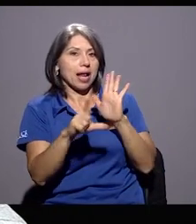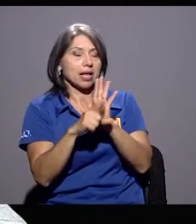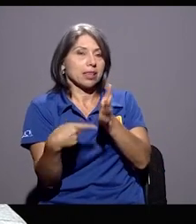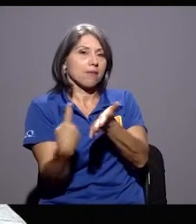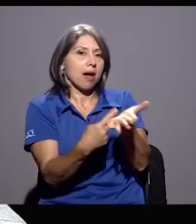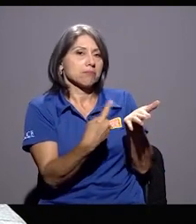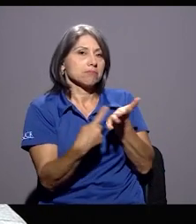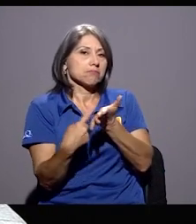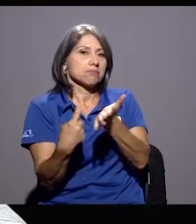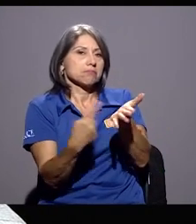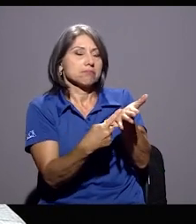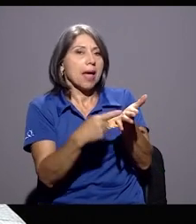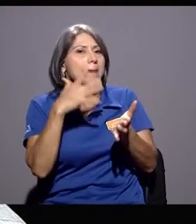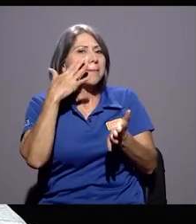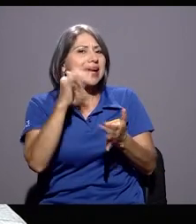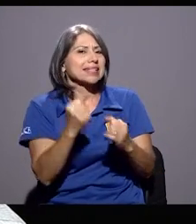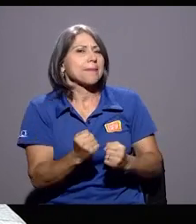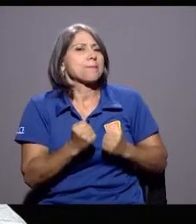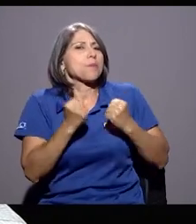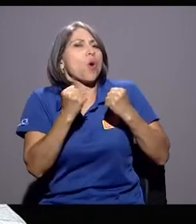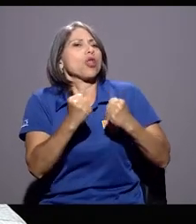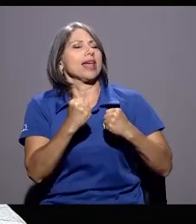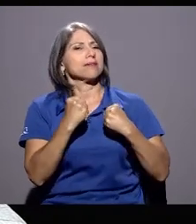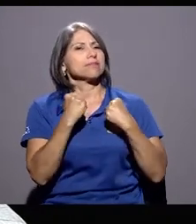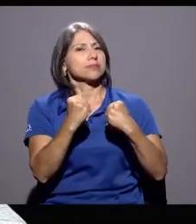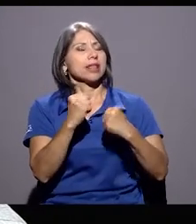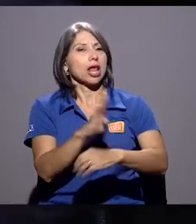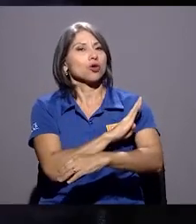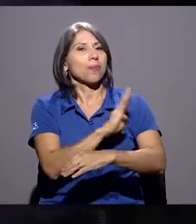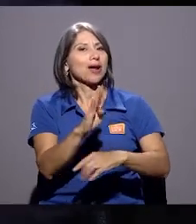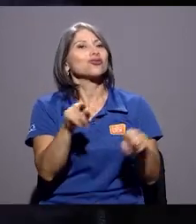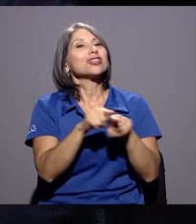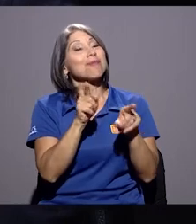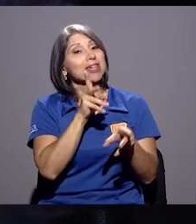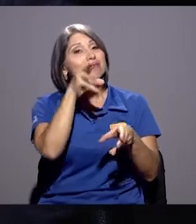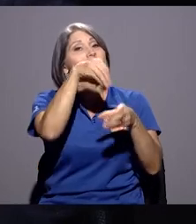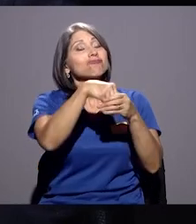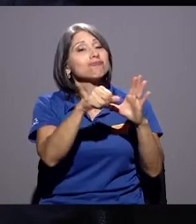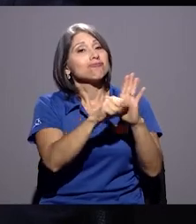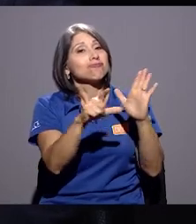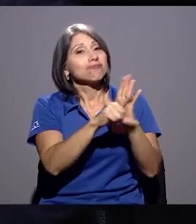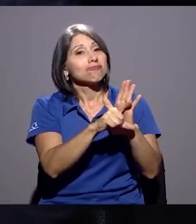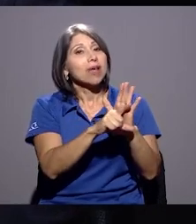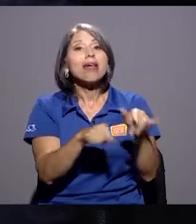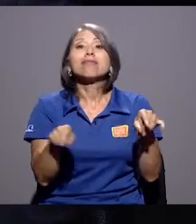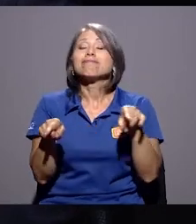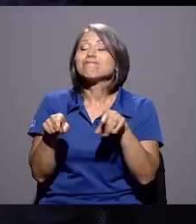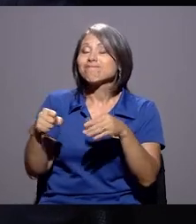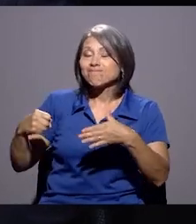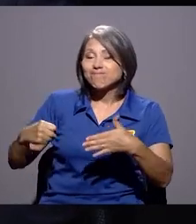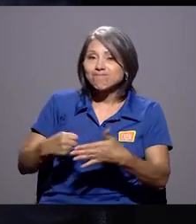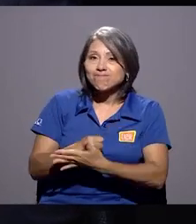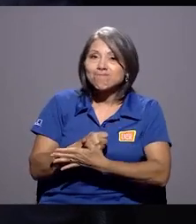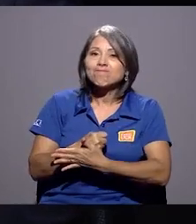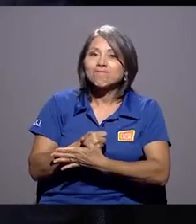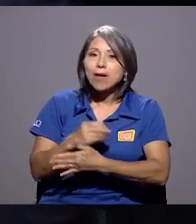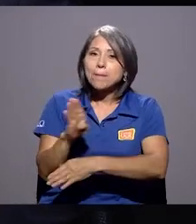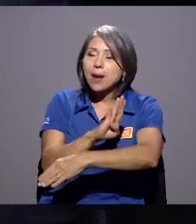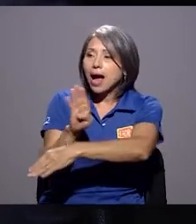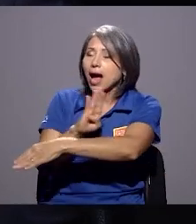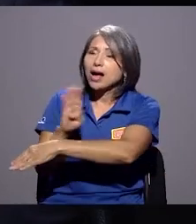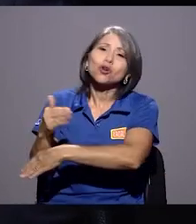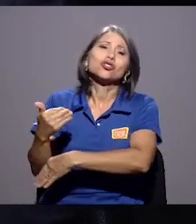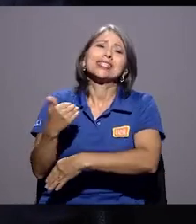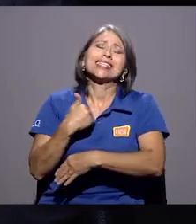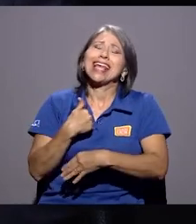que el poder potente de los bancos también ha llegado ahí. Lamentablemente los bancos tienen un enorme poder de